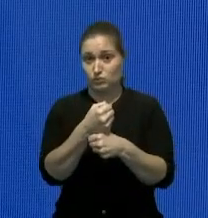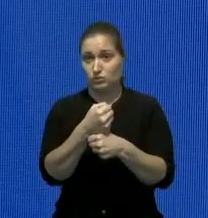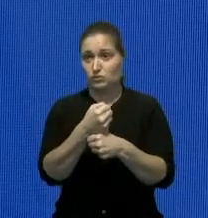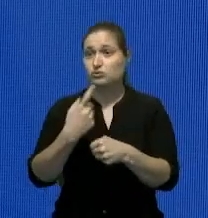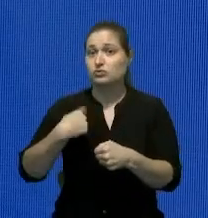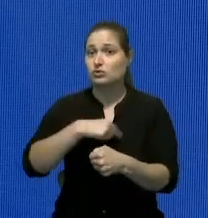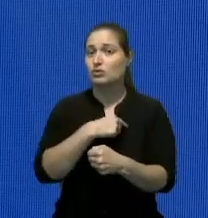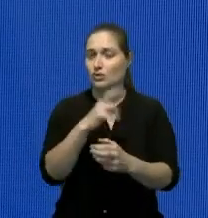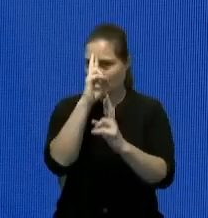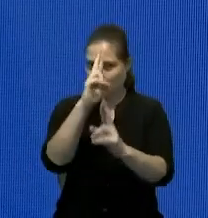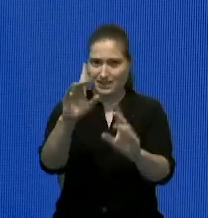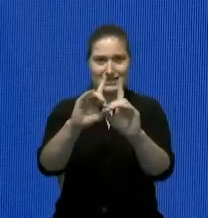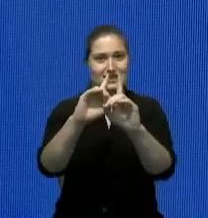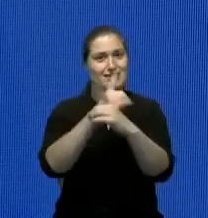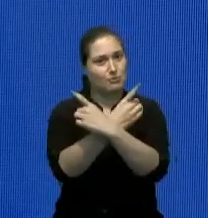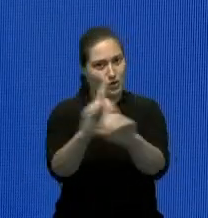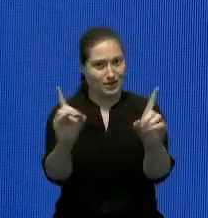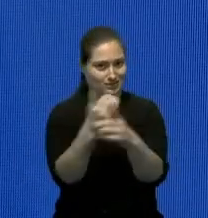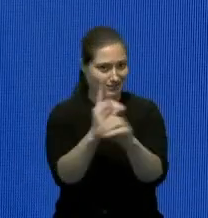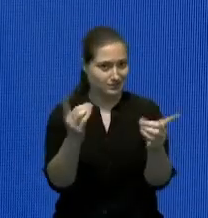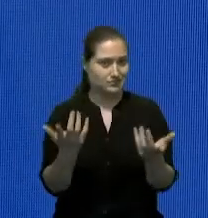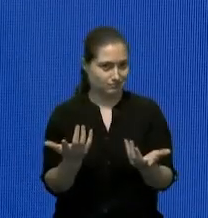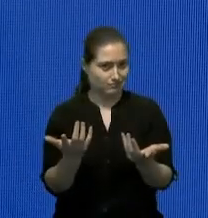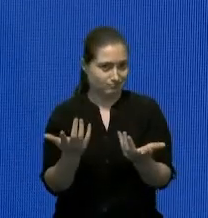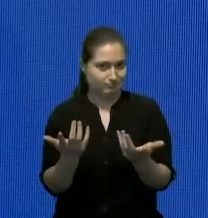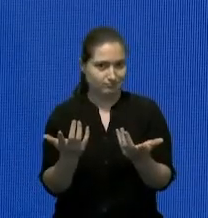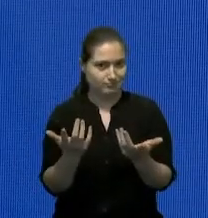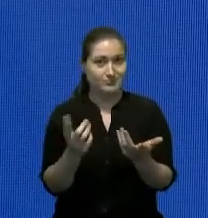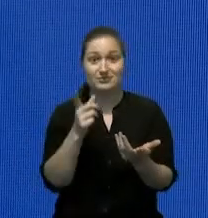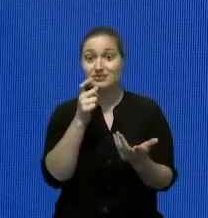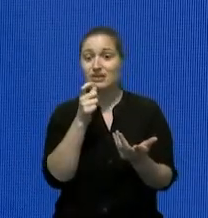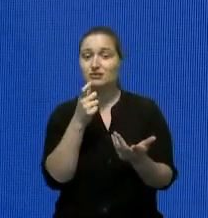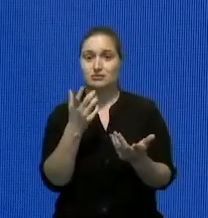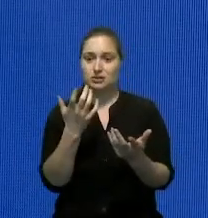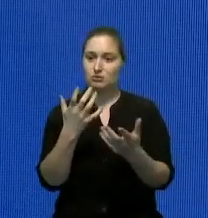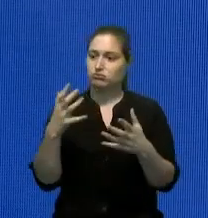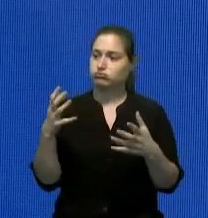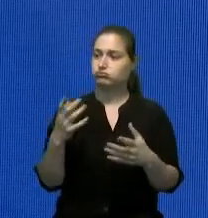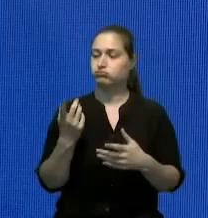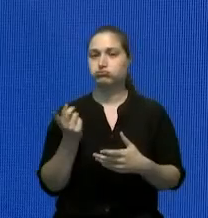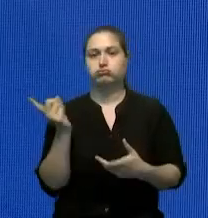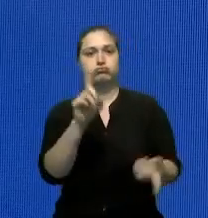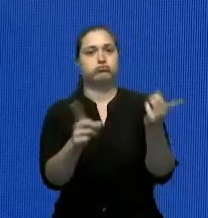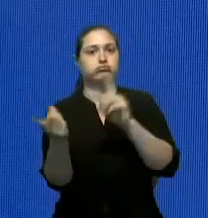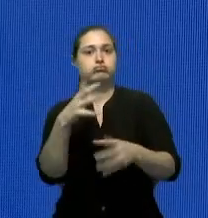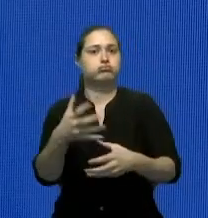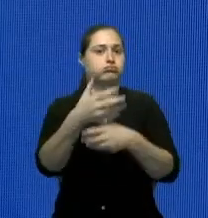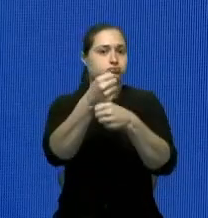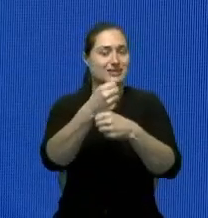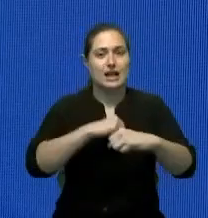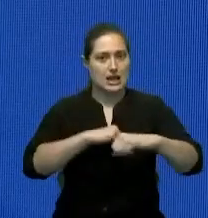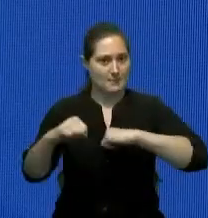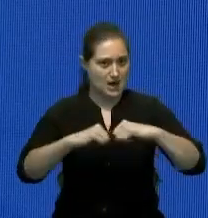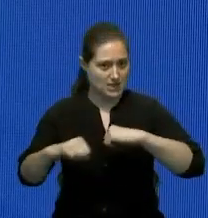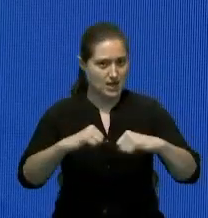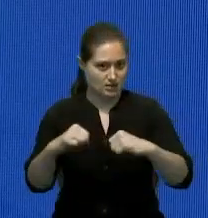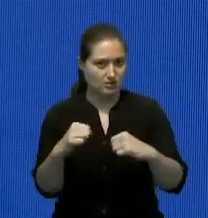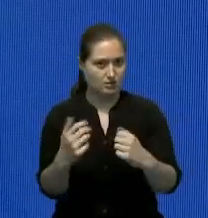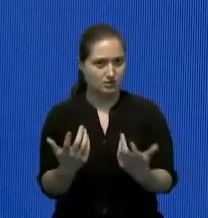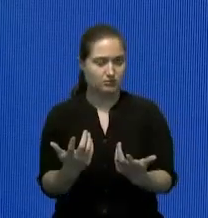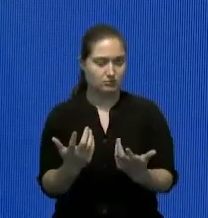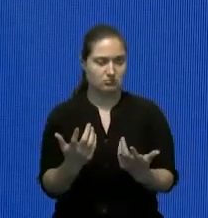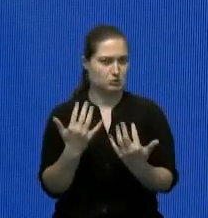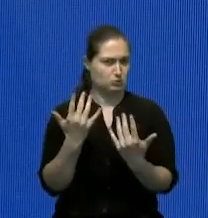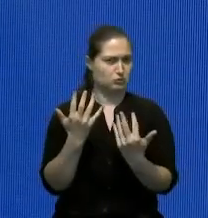respetar la democracia en nuestro partido la candidatura en su momento cuando ya haya campaña en ese sentido